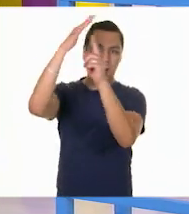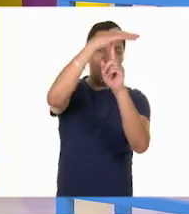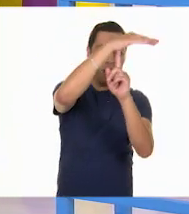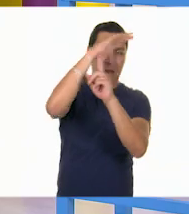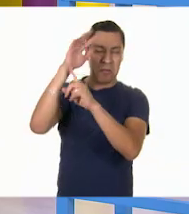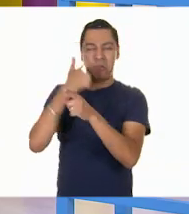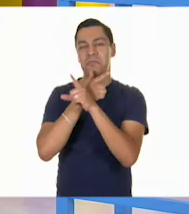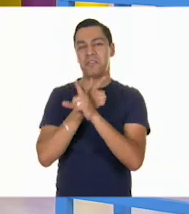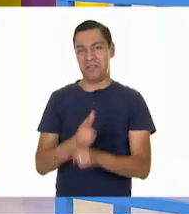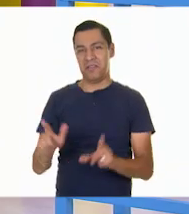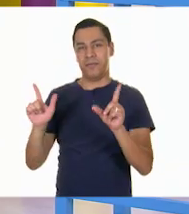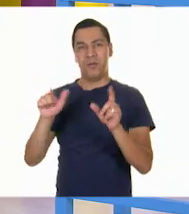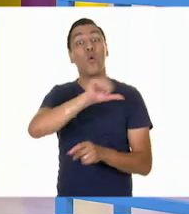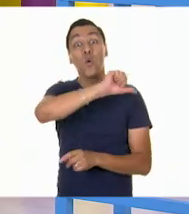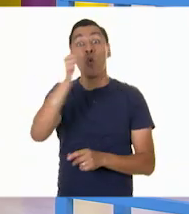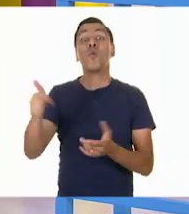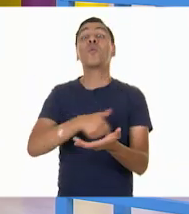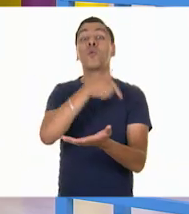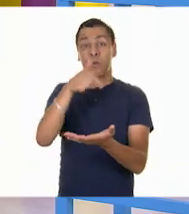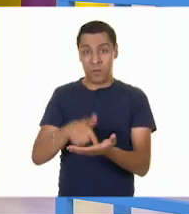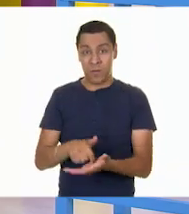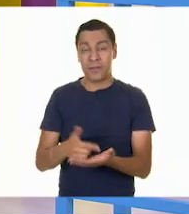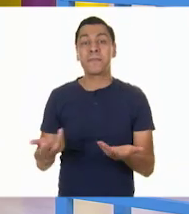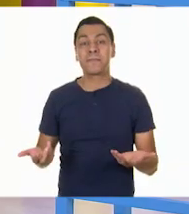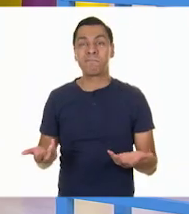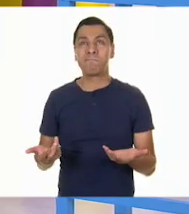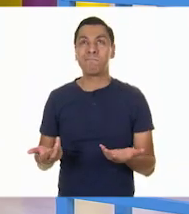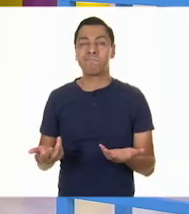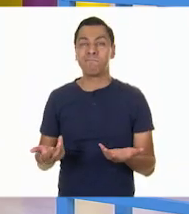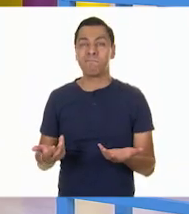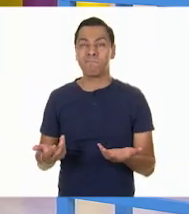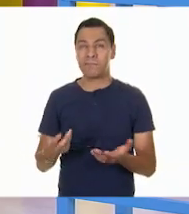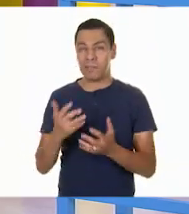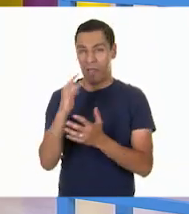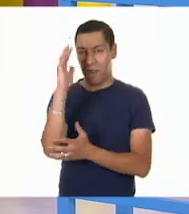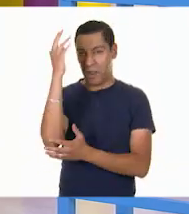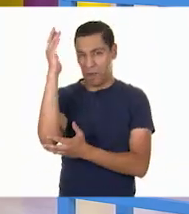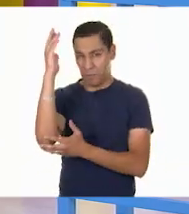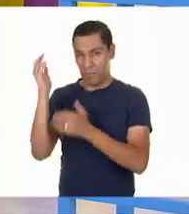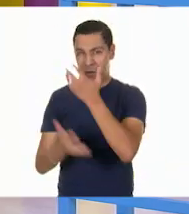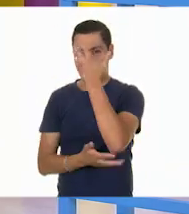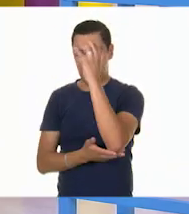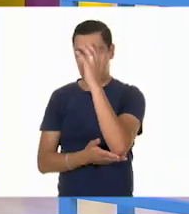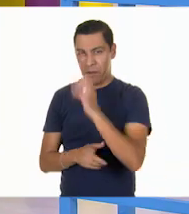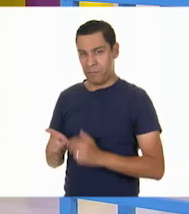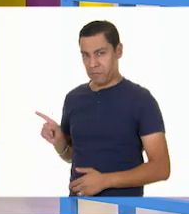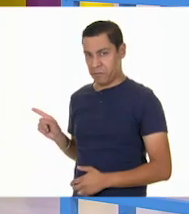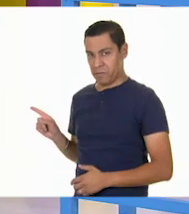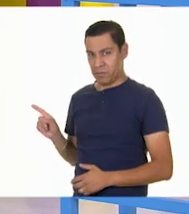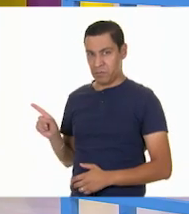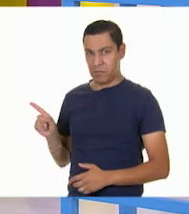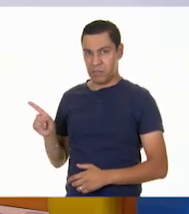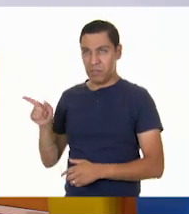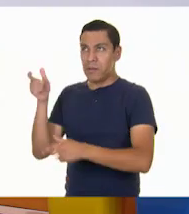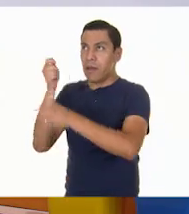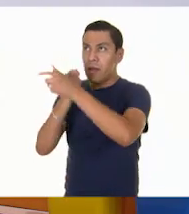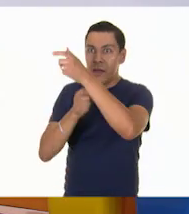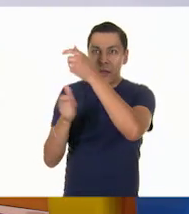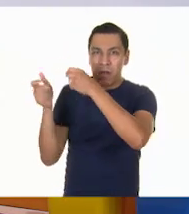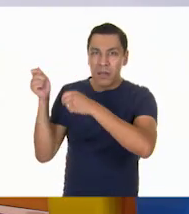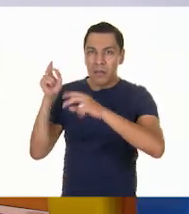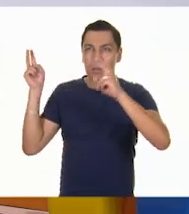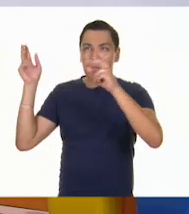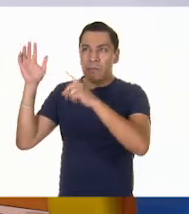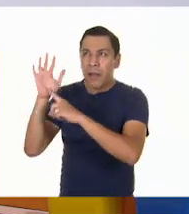vamos a poner otro lugar, Pepi. ¿Qué te parece entre los árboles? ¿Se podrá volar un papalote en ese